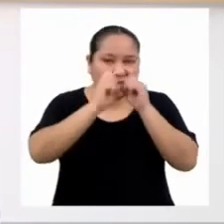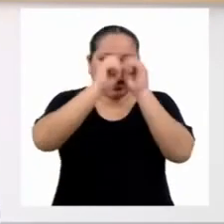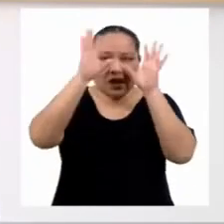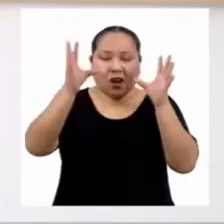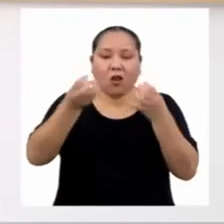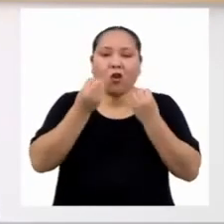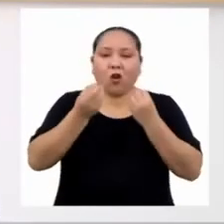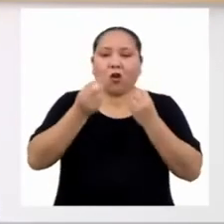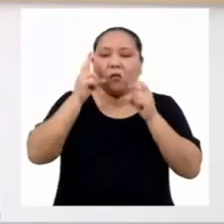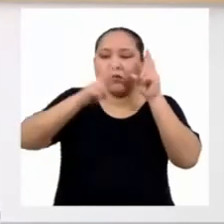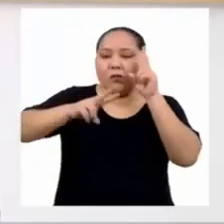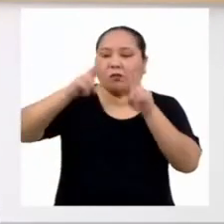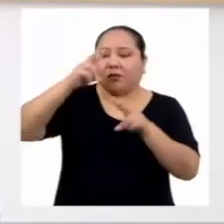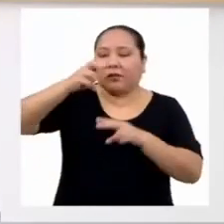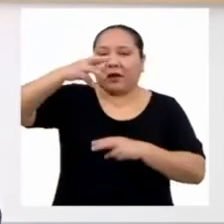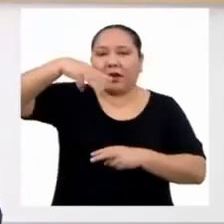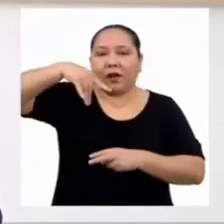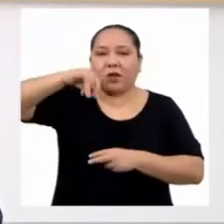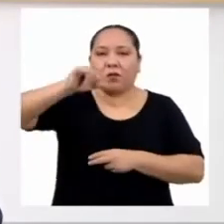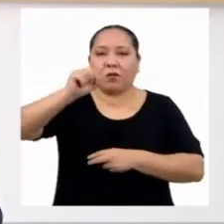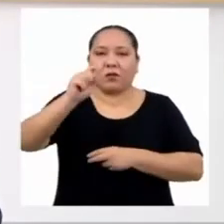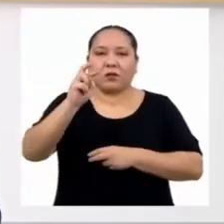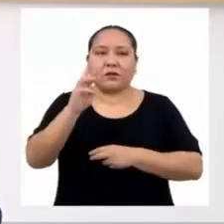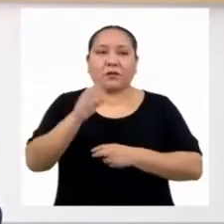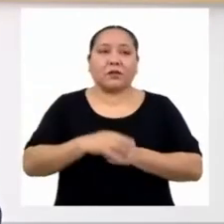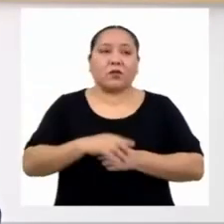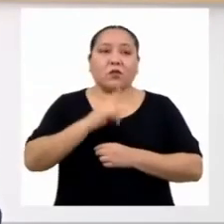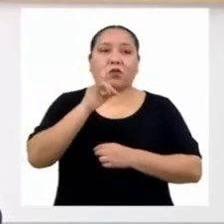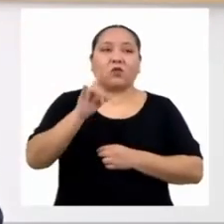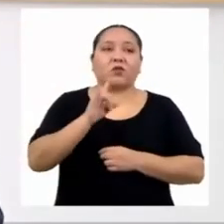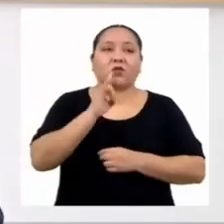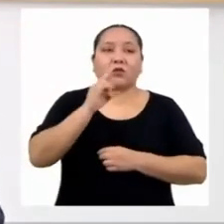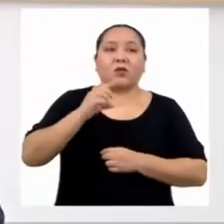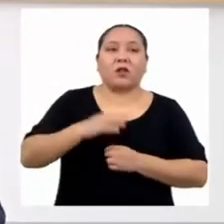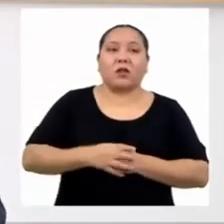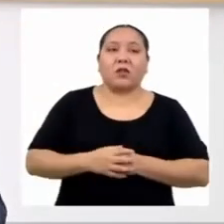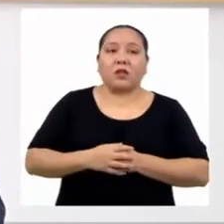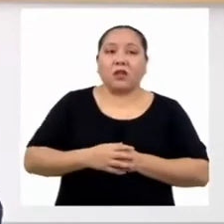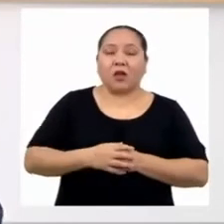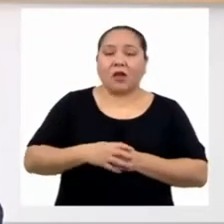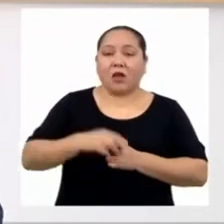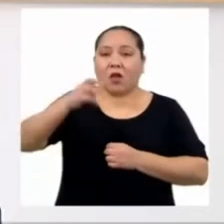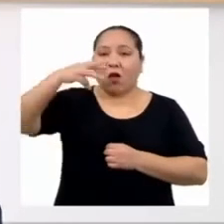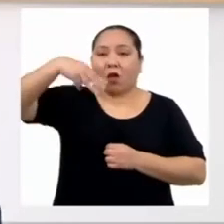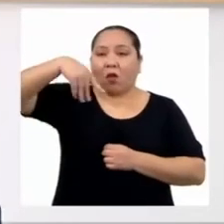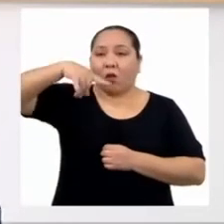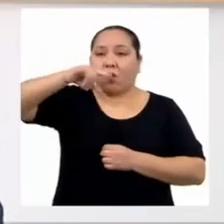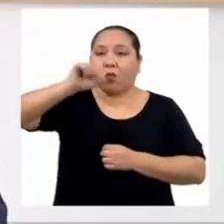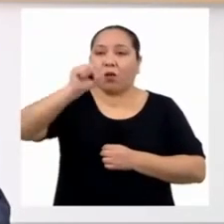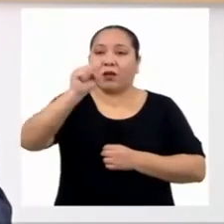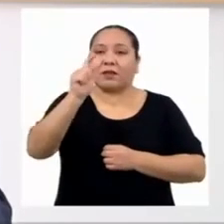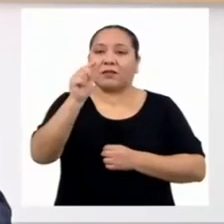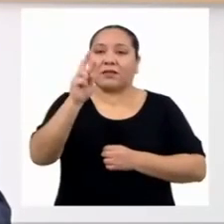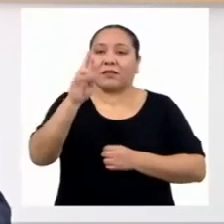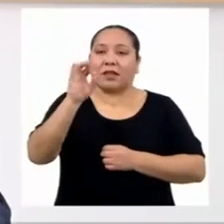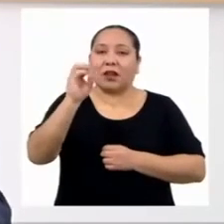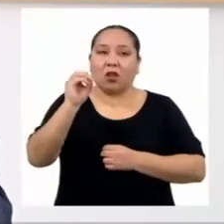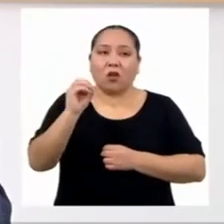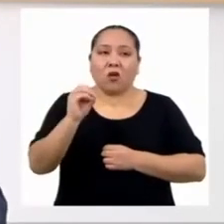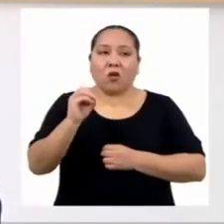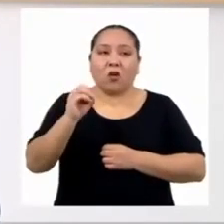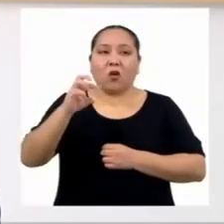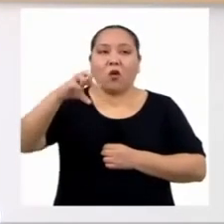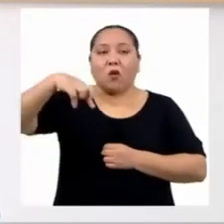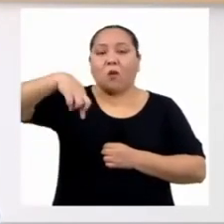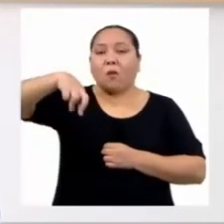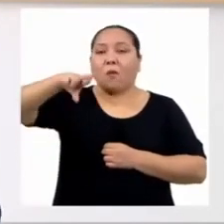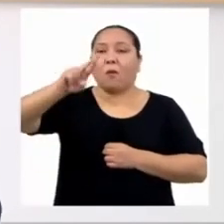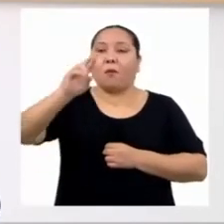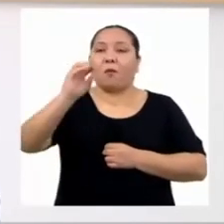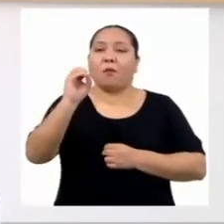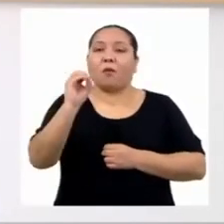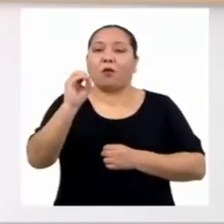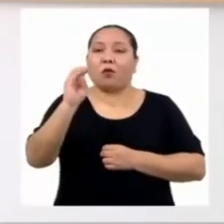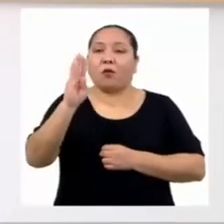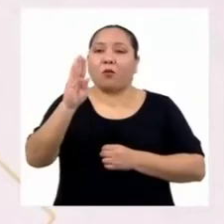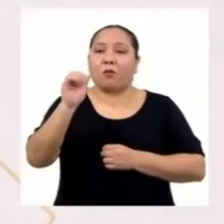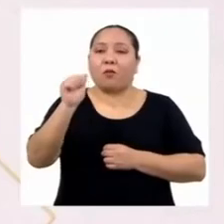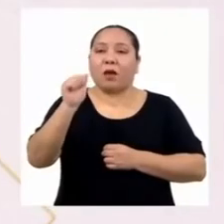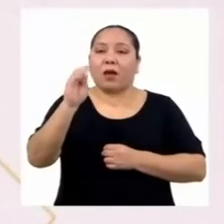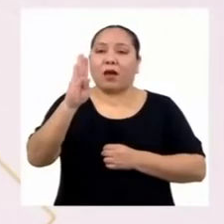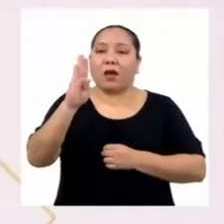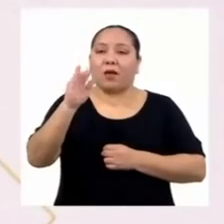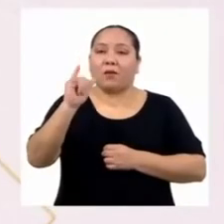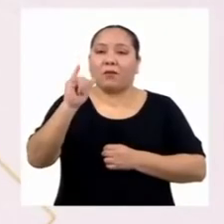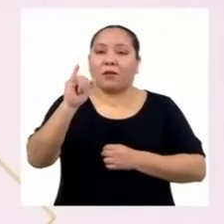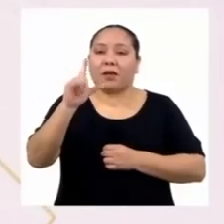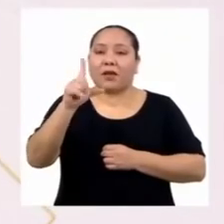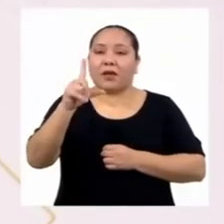calcular la muestra utilizando la técnica del muestreo estratificado probabilístico. O muestreo probabilístico. ¿Qué dices?